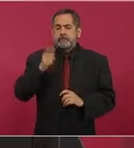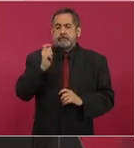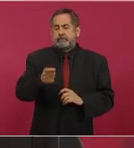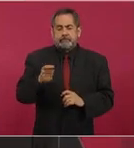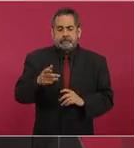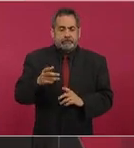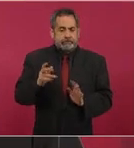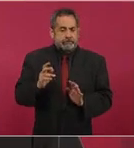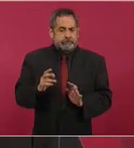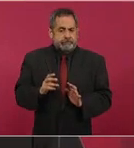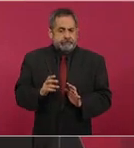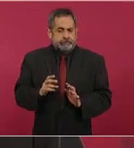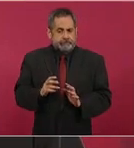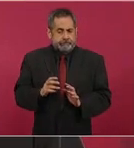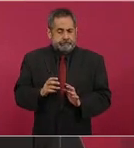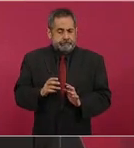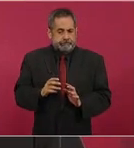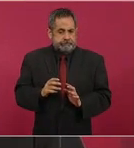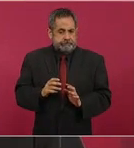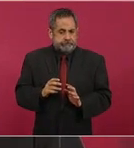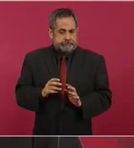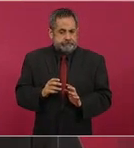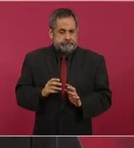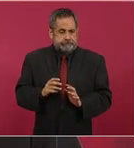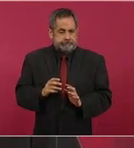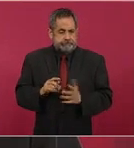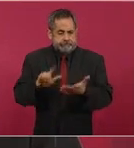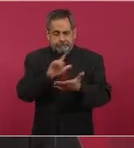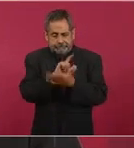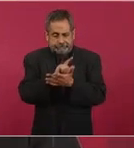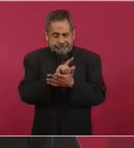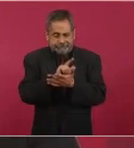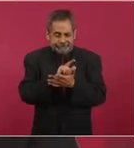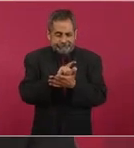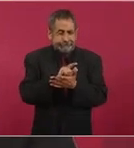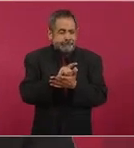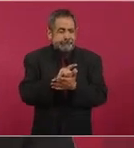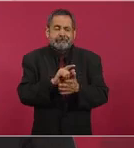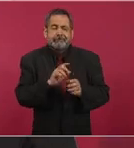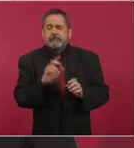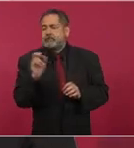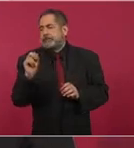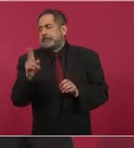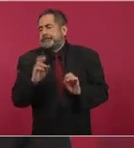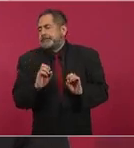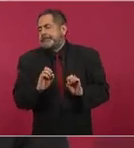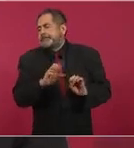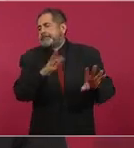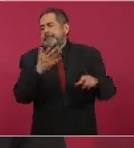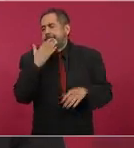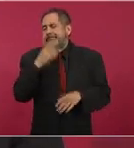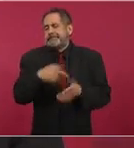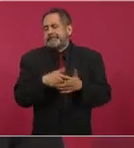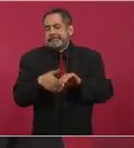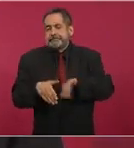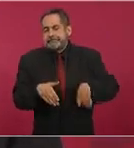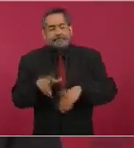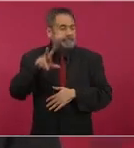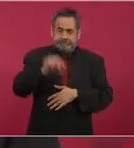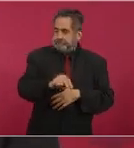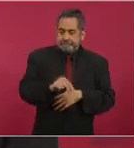al margen de la ley ni nadie por encima de la ley.